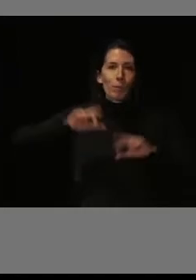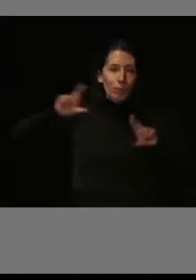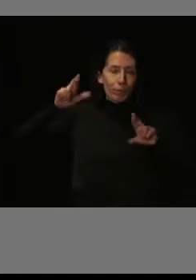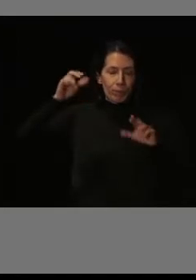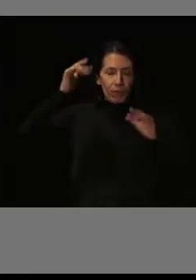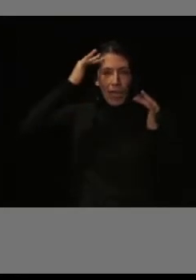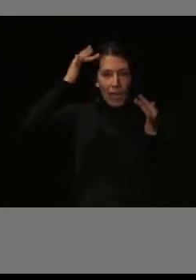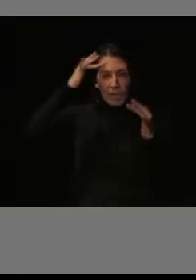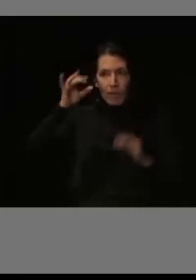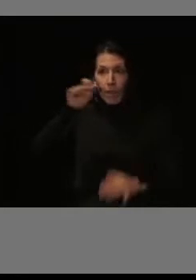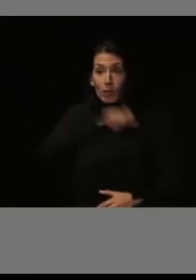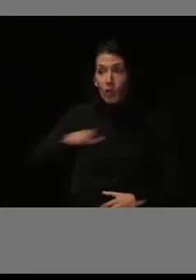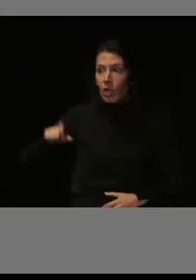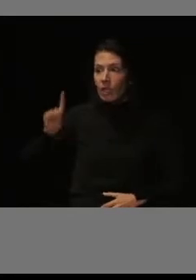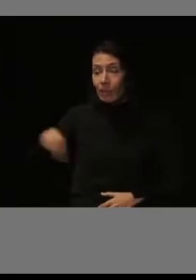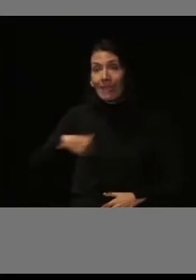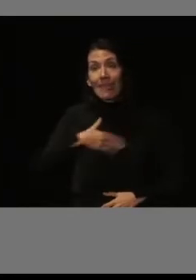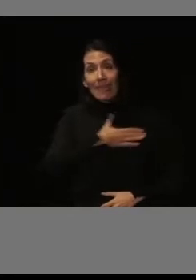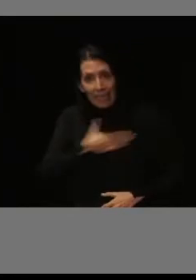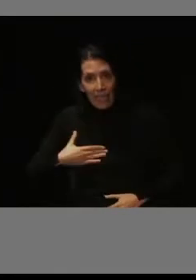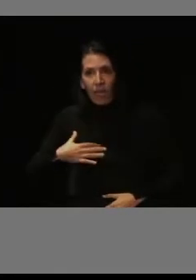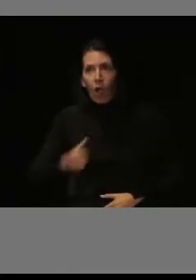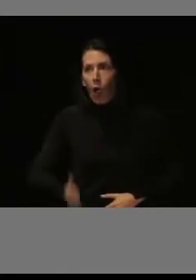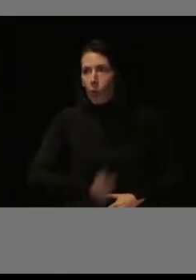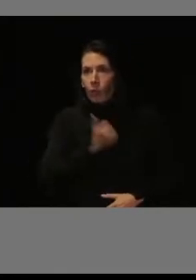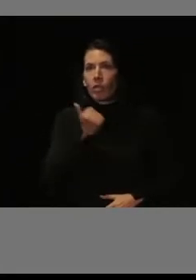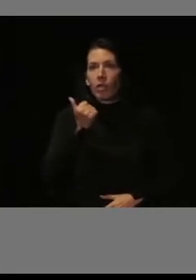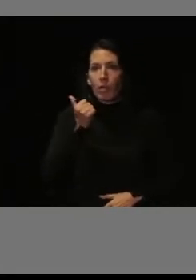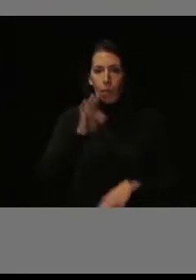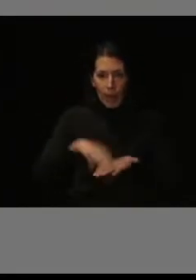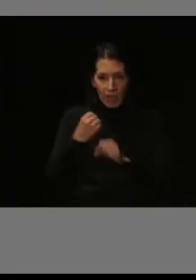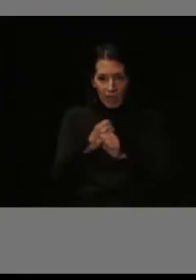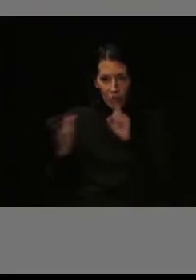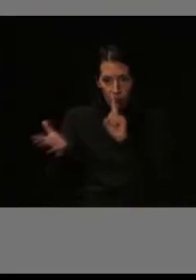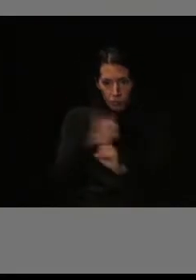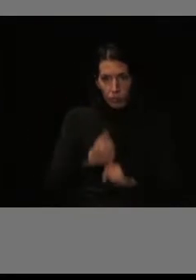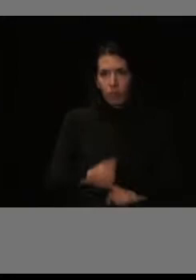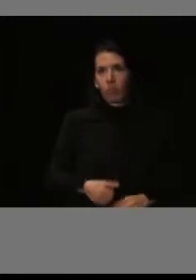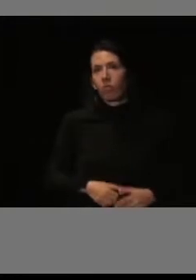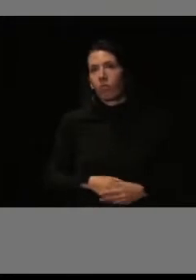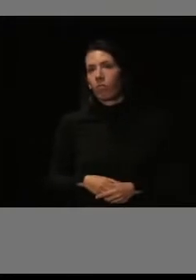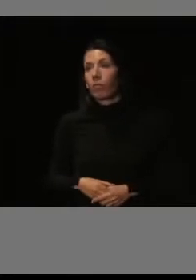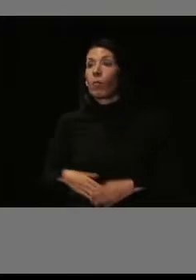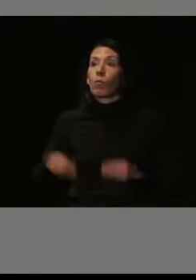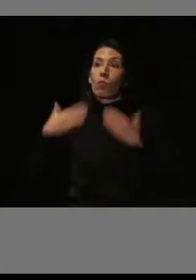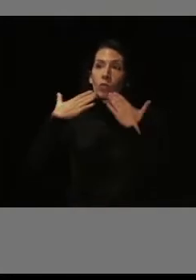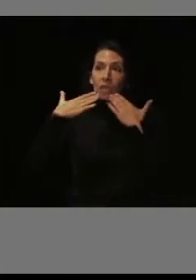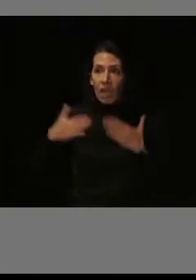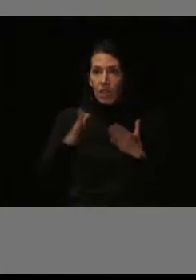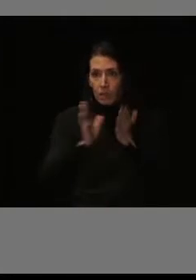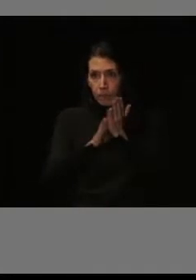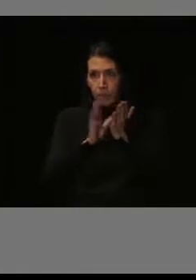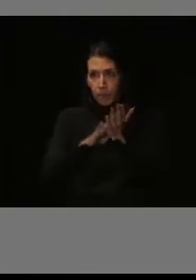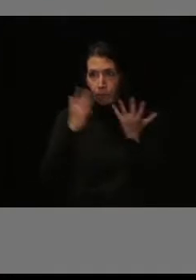pueden y quieren tener una oportunidad en el empleo público. Muchísimas gracias.